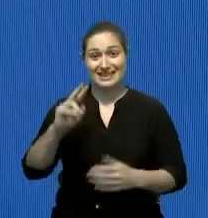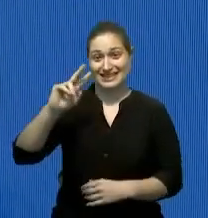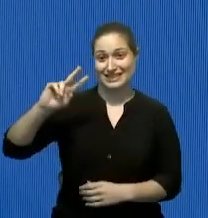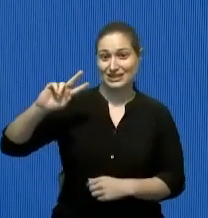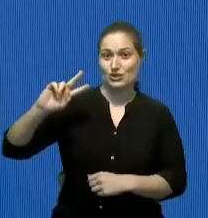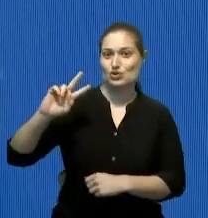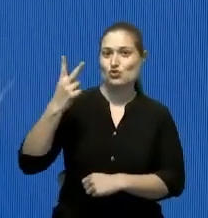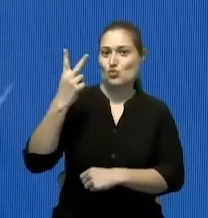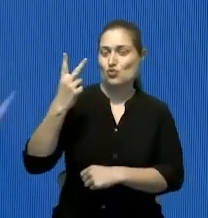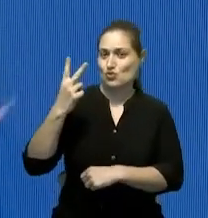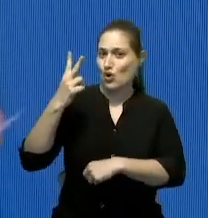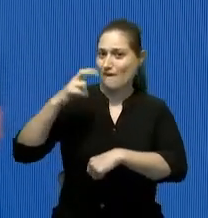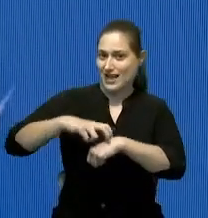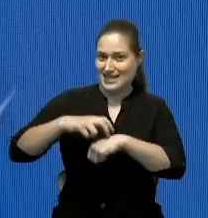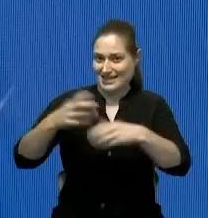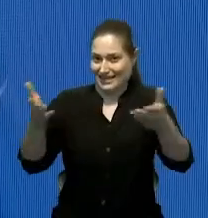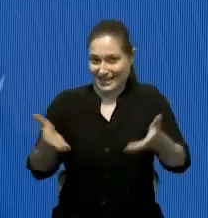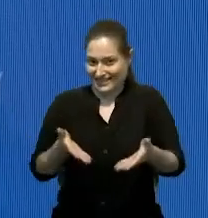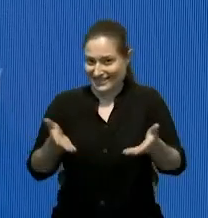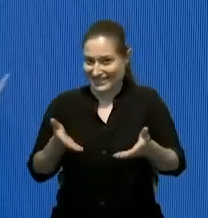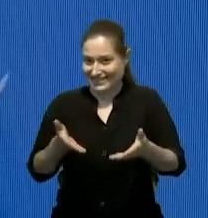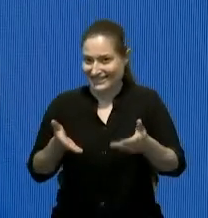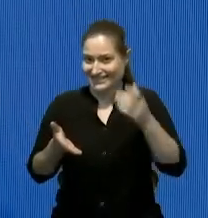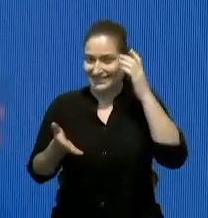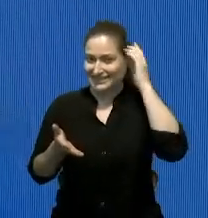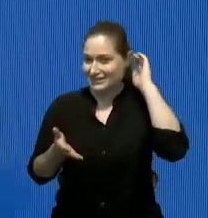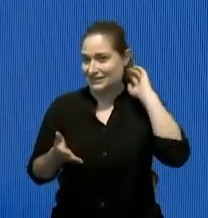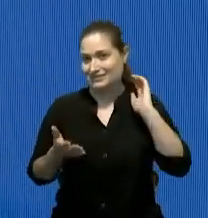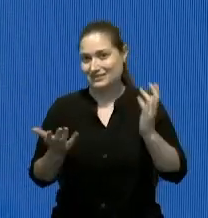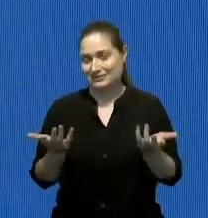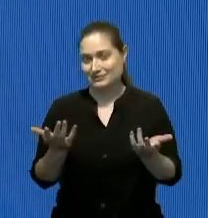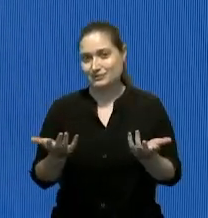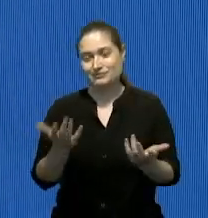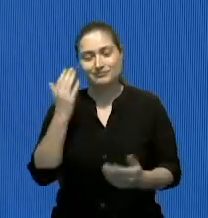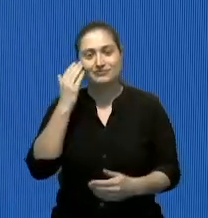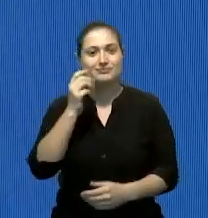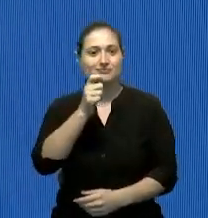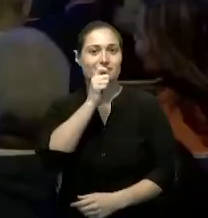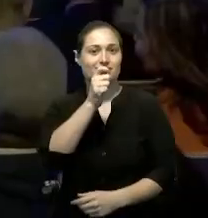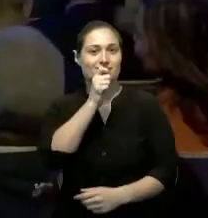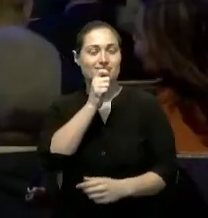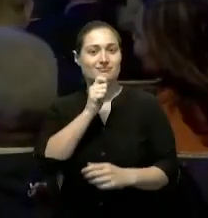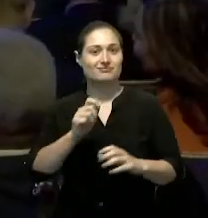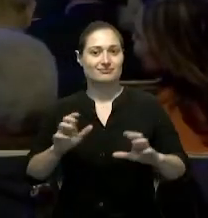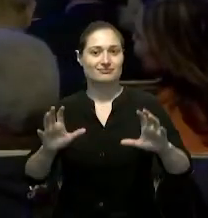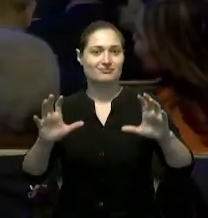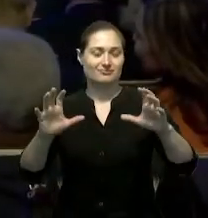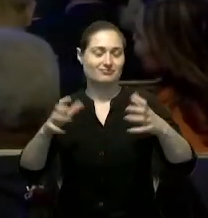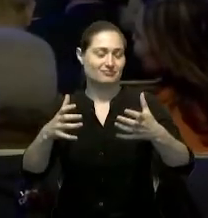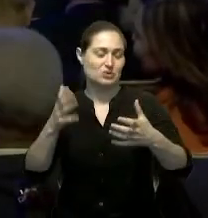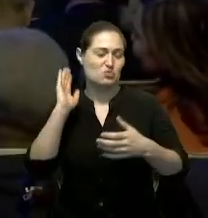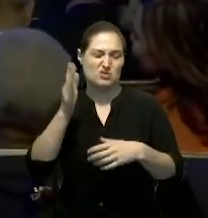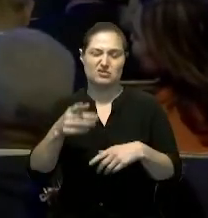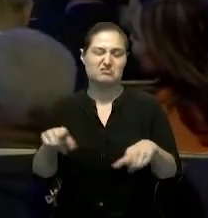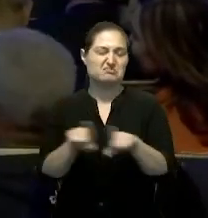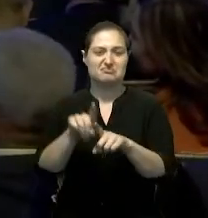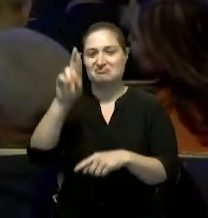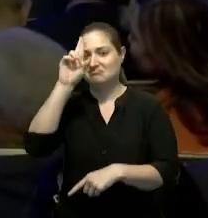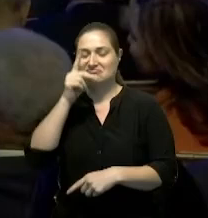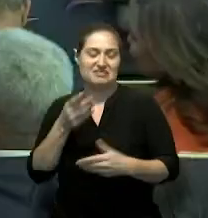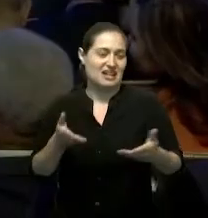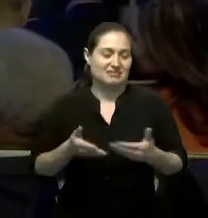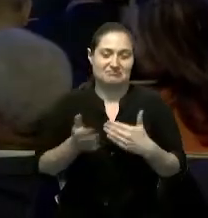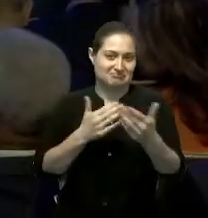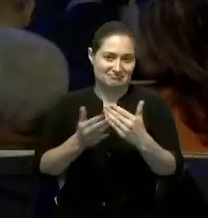ya en... Bueno, habíamos hecho una rueda de prensa y... de la misma manera. Esta